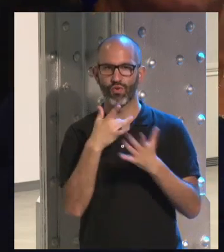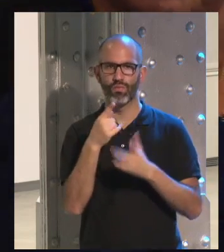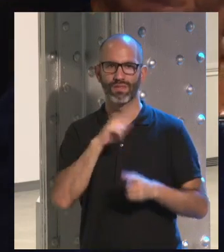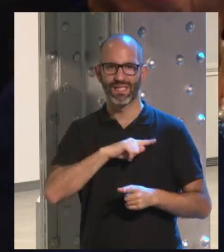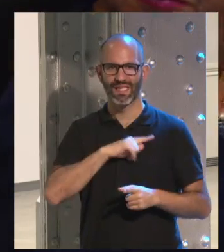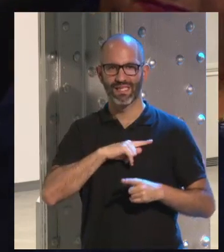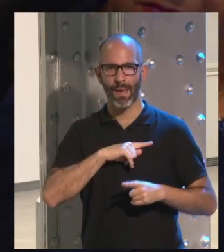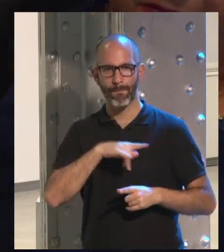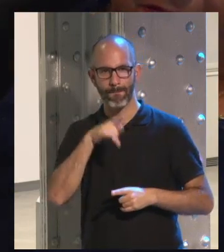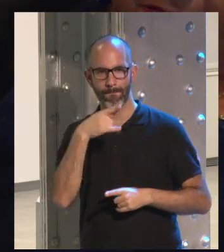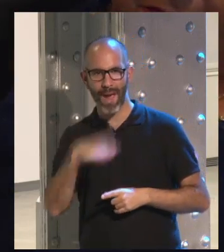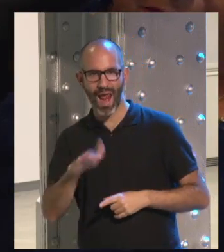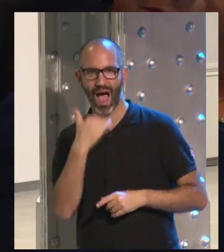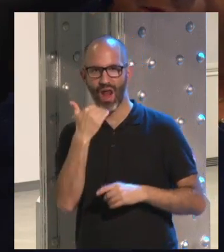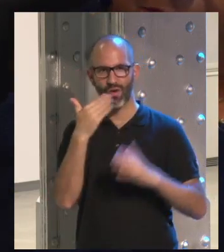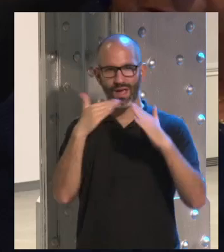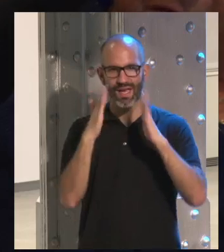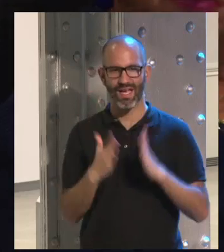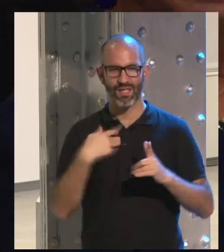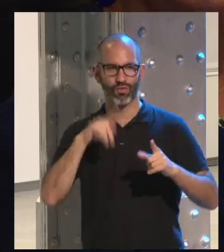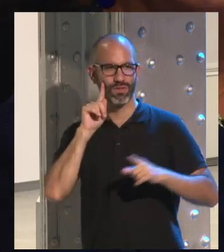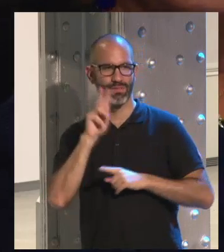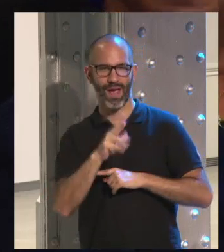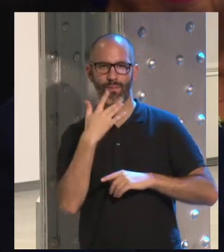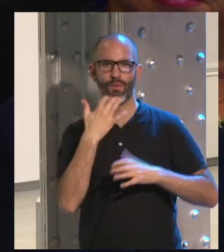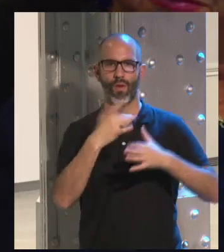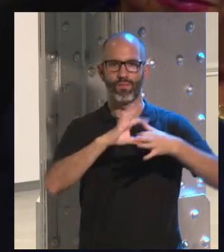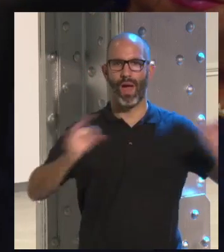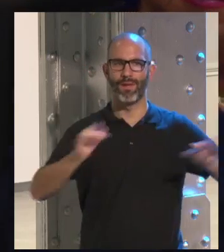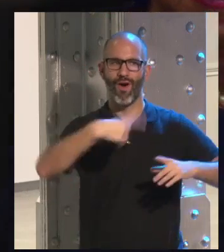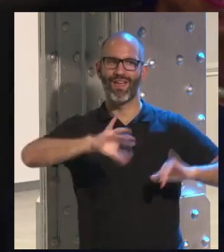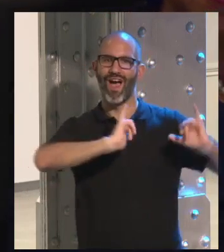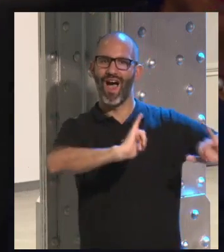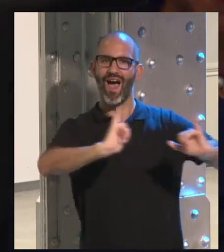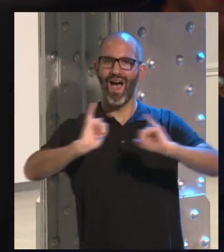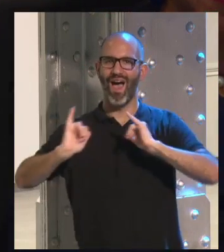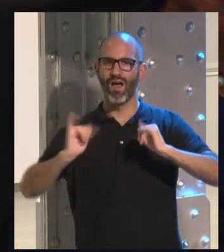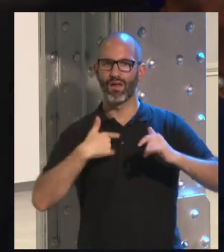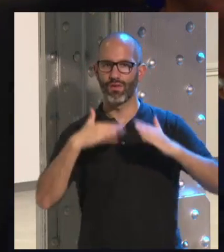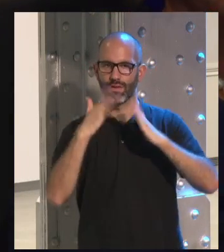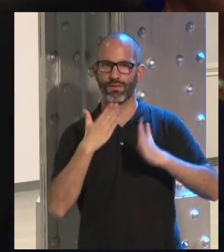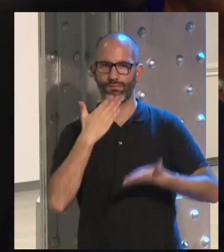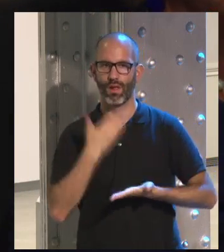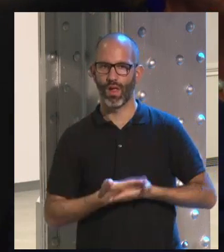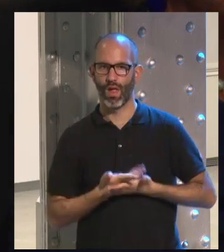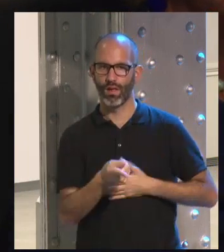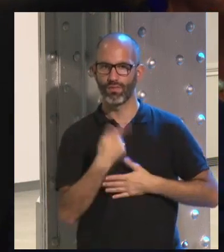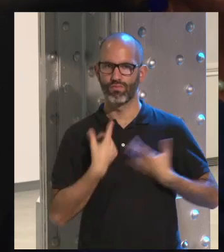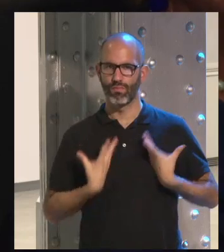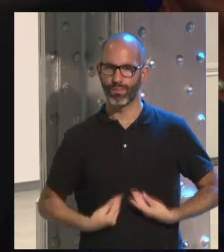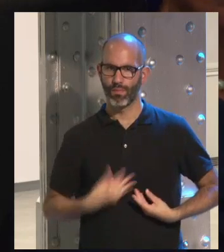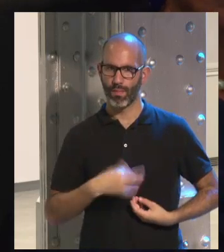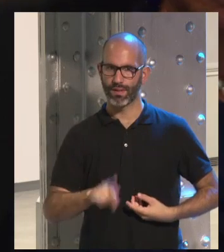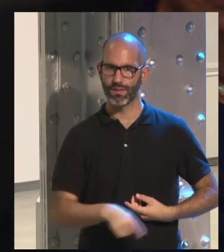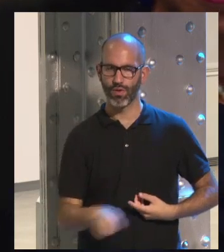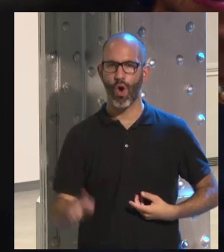cuando ves las redes sociales y ves lo bien y lo guay que son tus amigos mientras tú estás con la mantita ¿no? Pues hablan mucho de eso y que y si